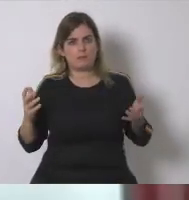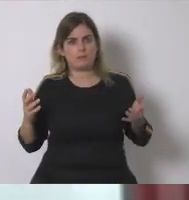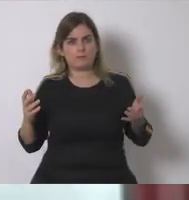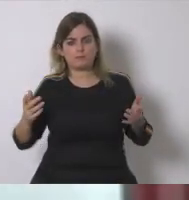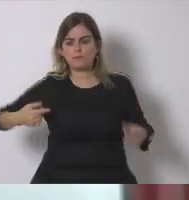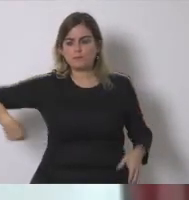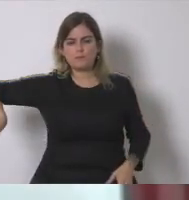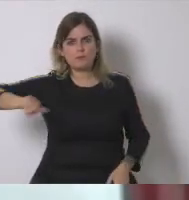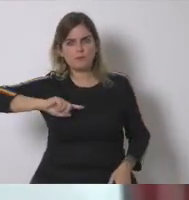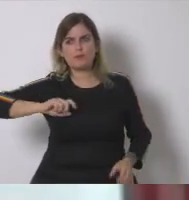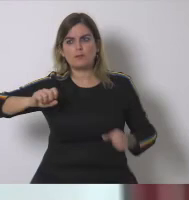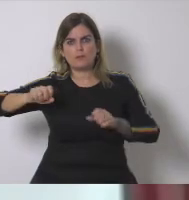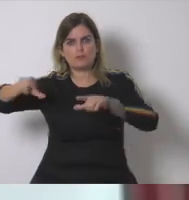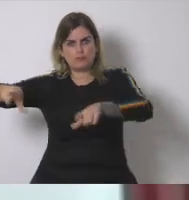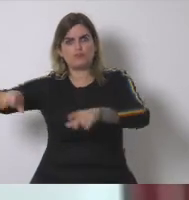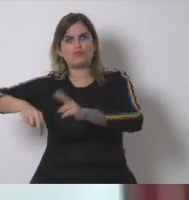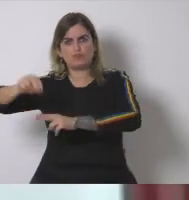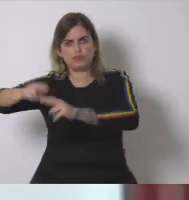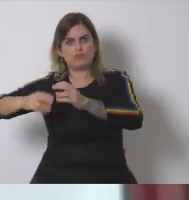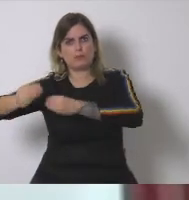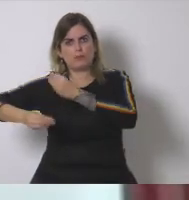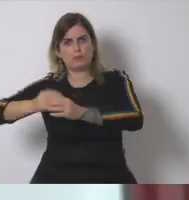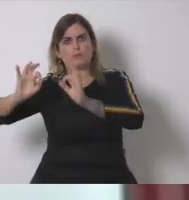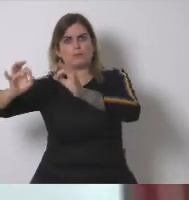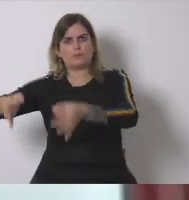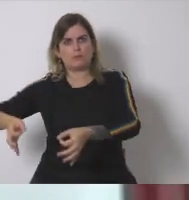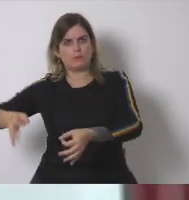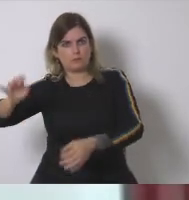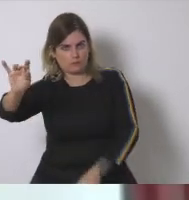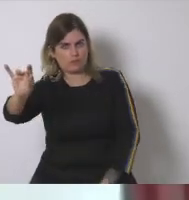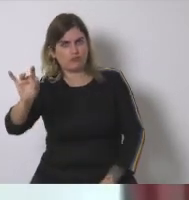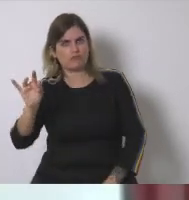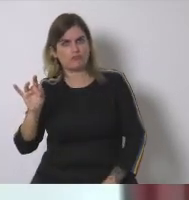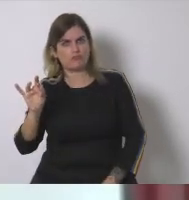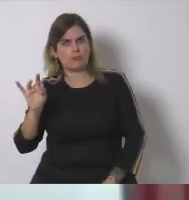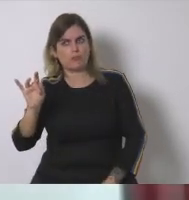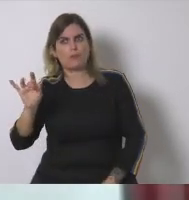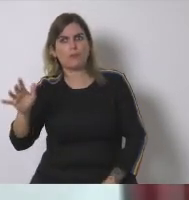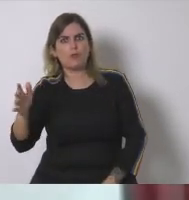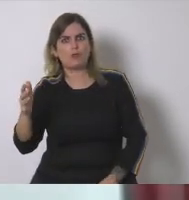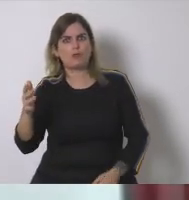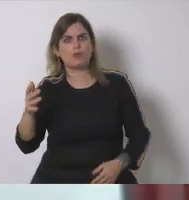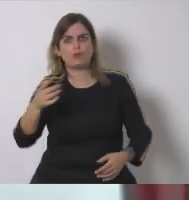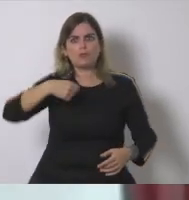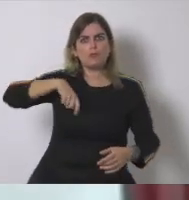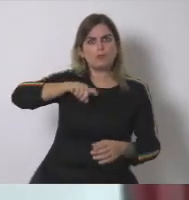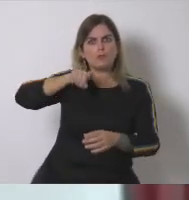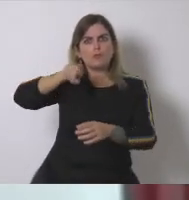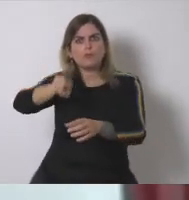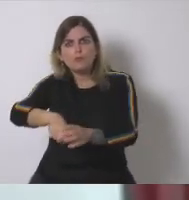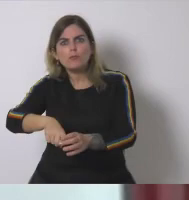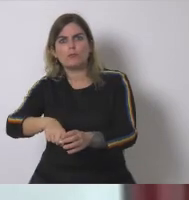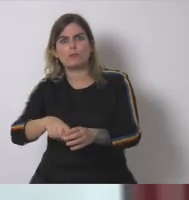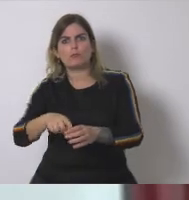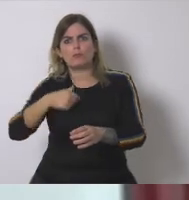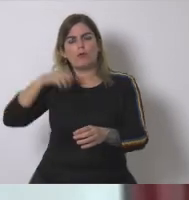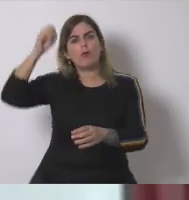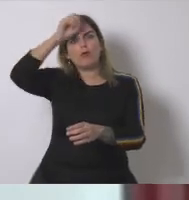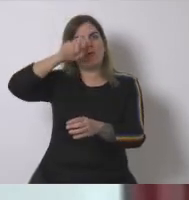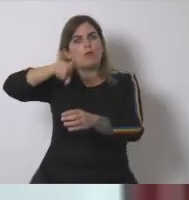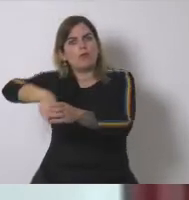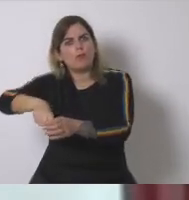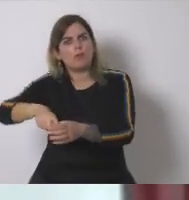25 hectáreas nosotros consideramos que deben instalarse pero debéis dejarnos